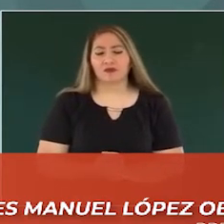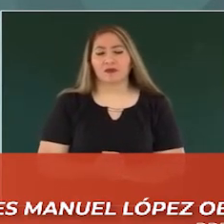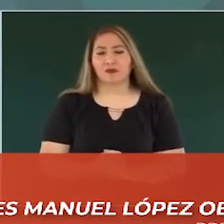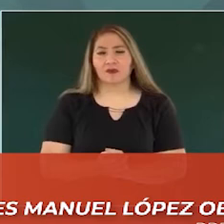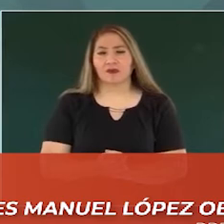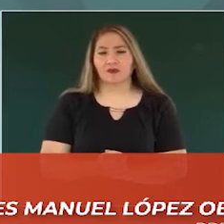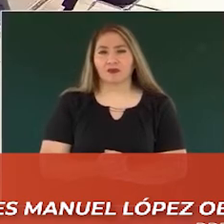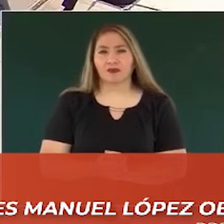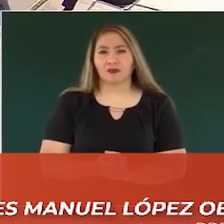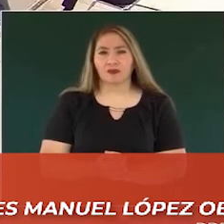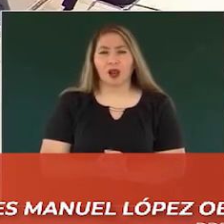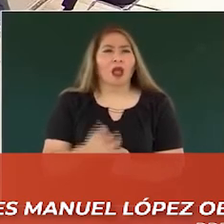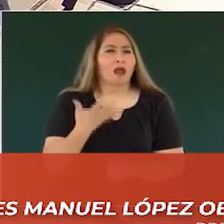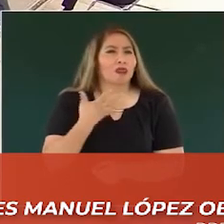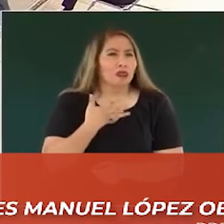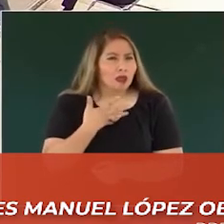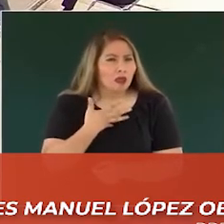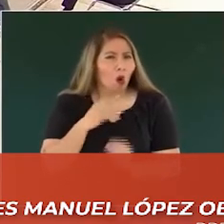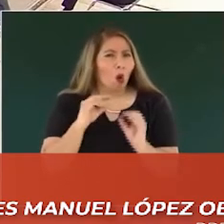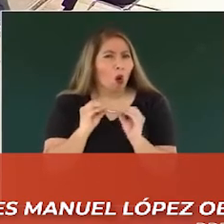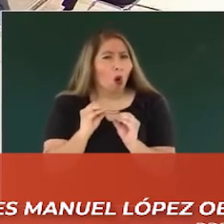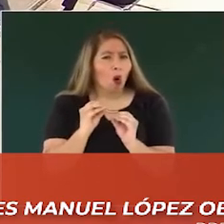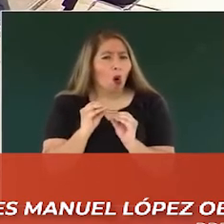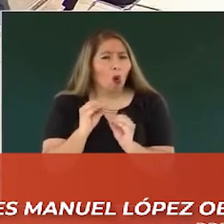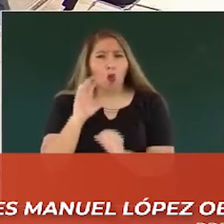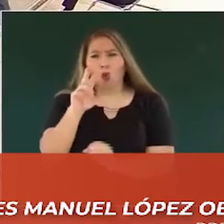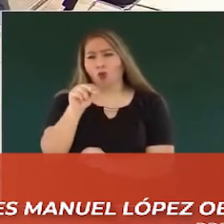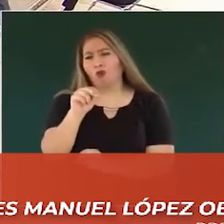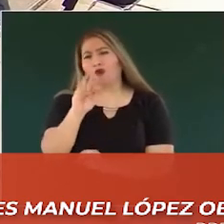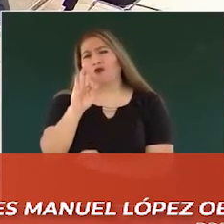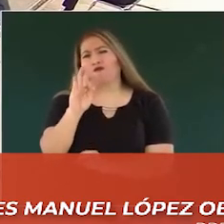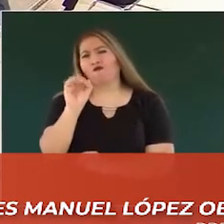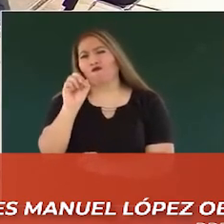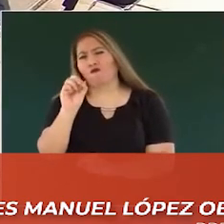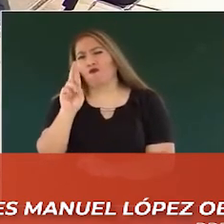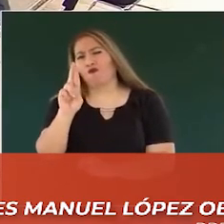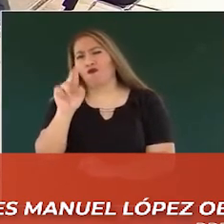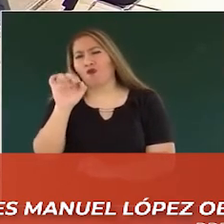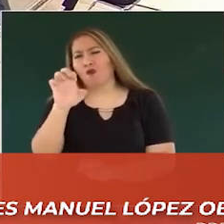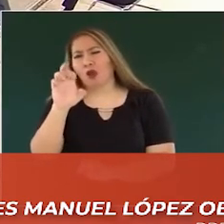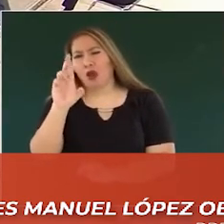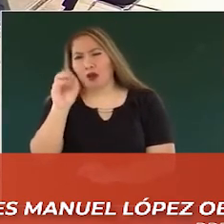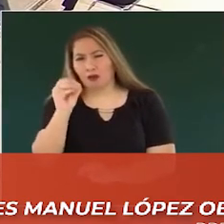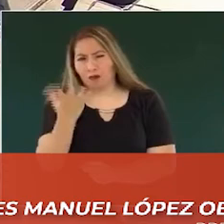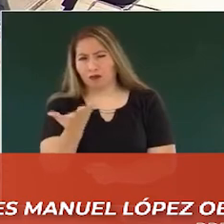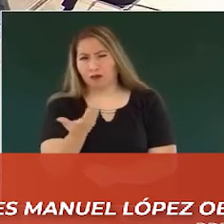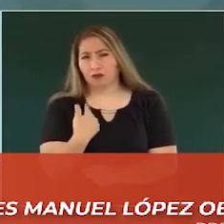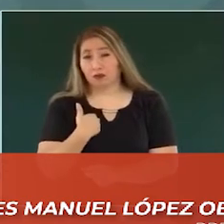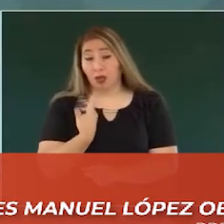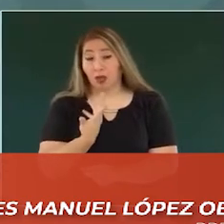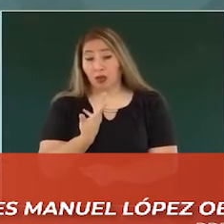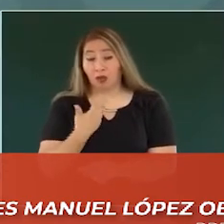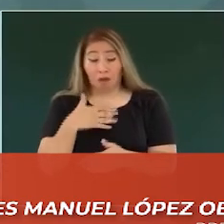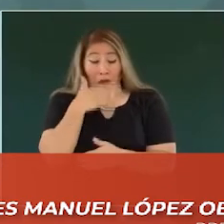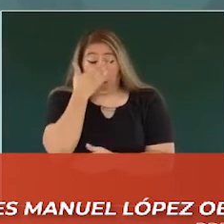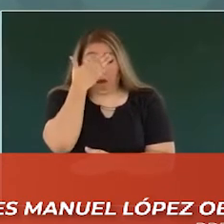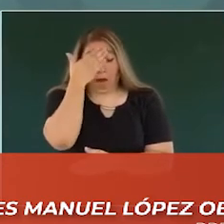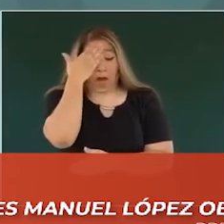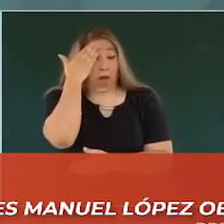¿No tiene fuera el gobernador? Sí, no sabía yo de la resolución